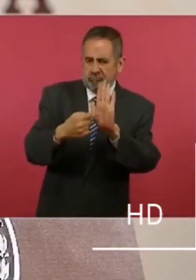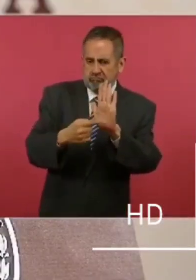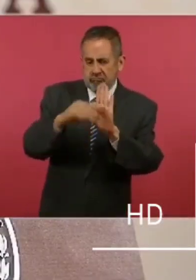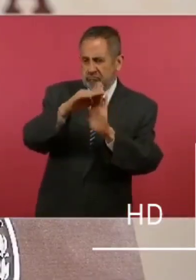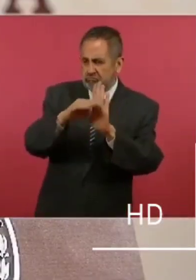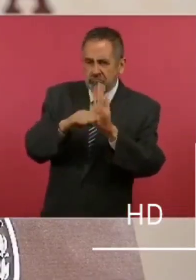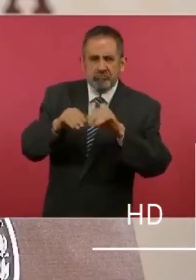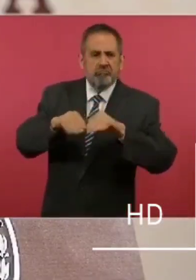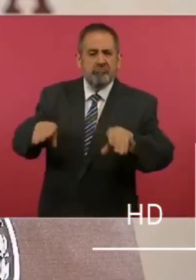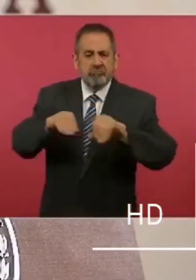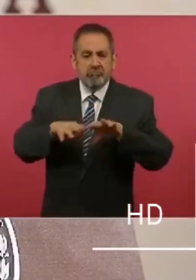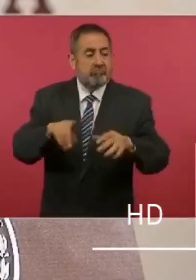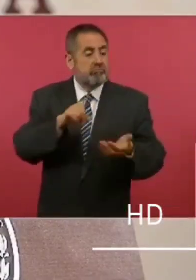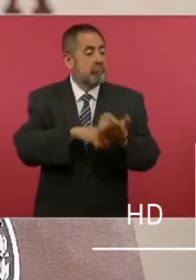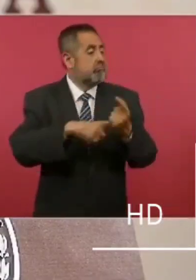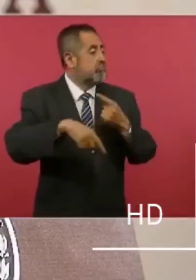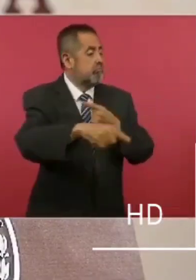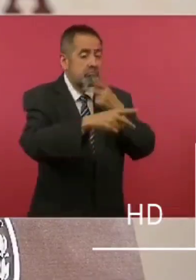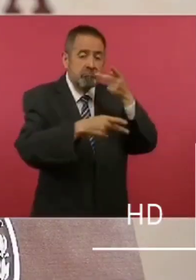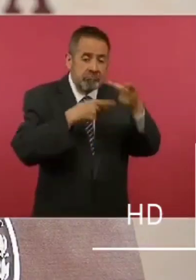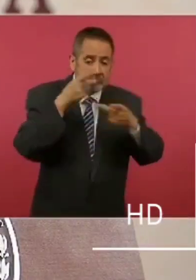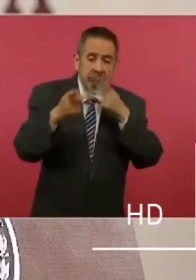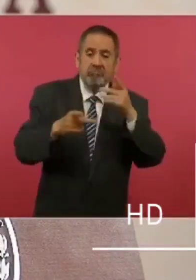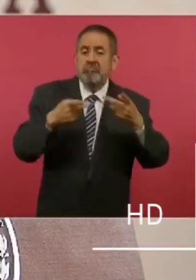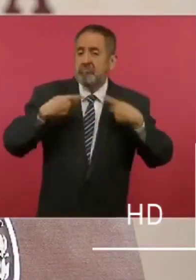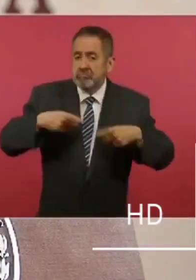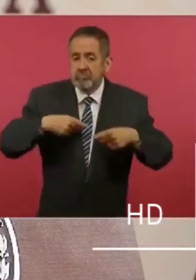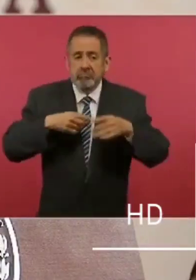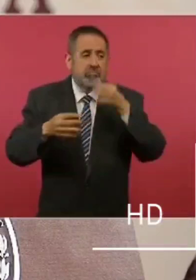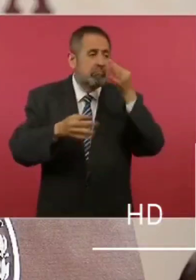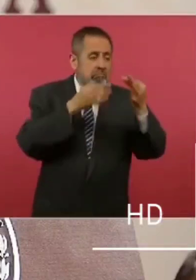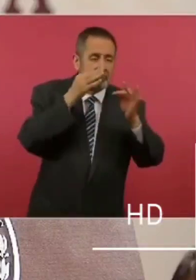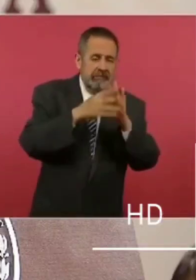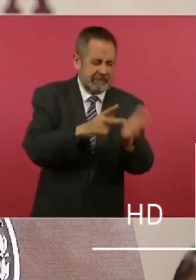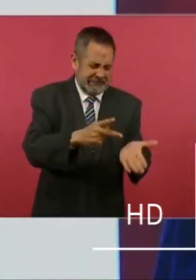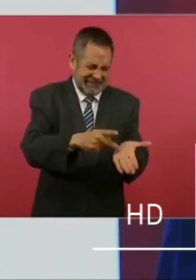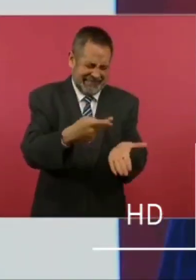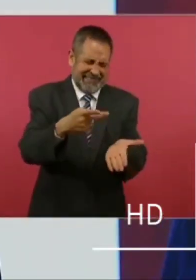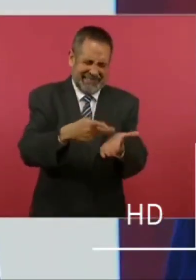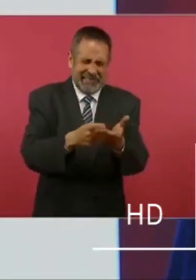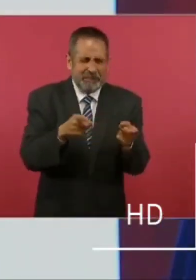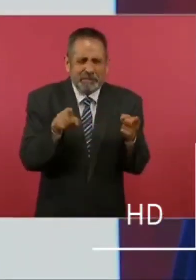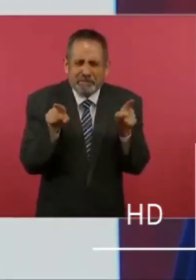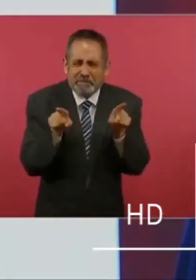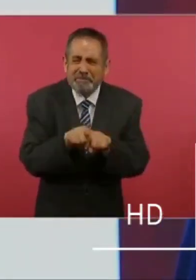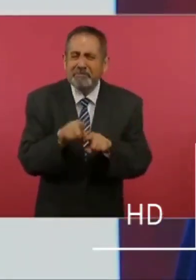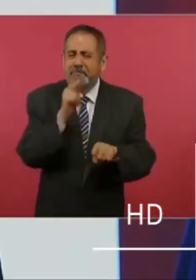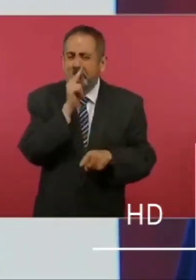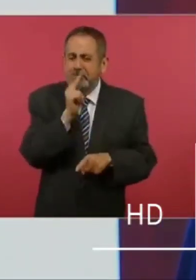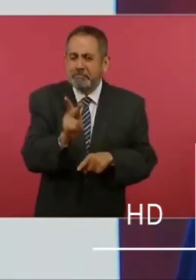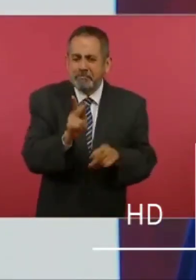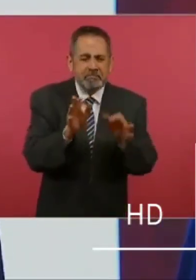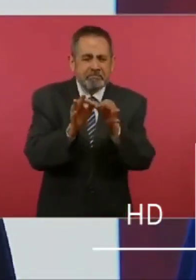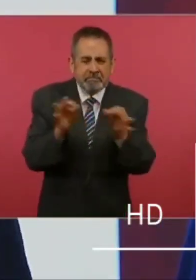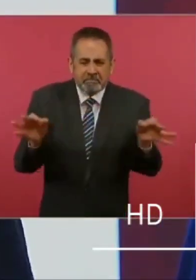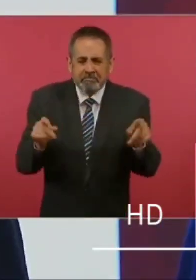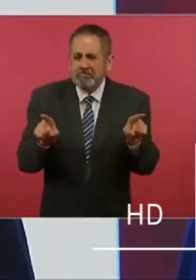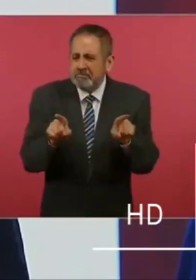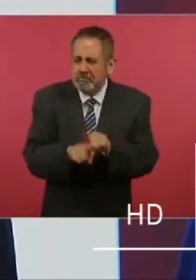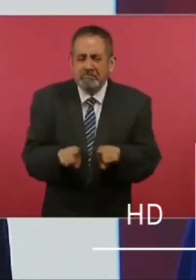comunicadores y medios de comunicación que repitieron exactamente el mismo